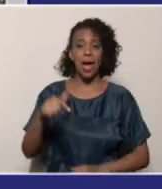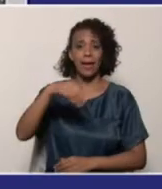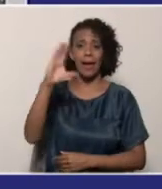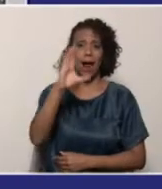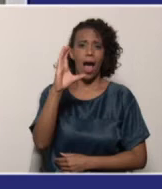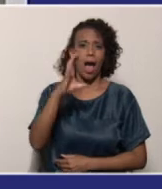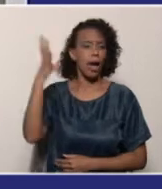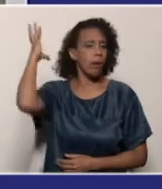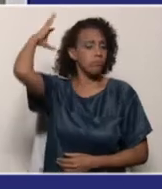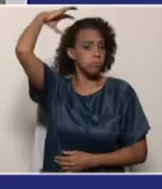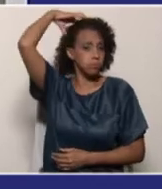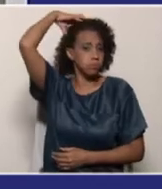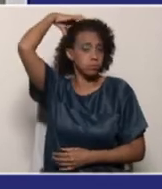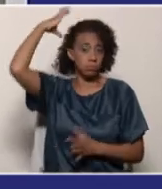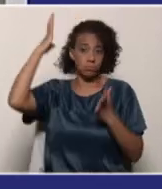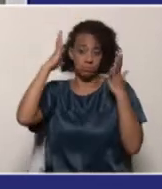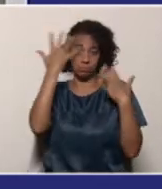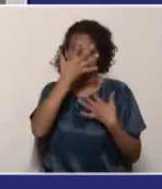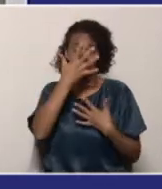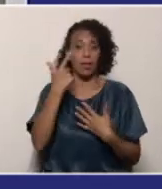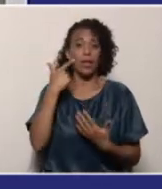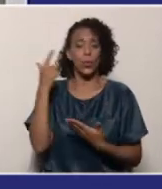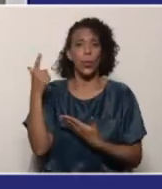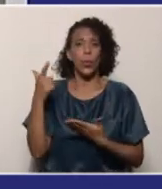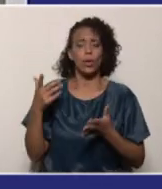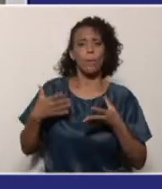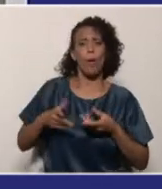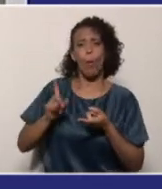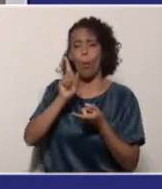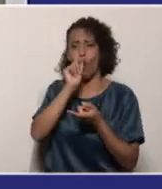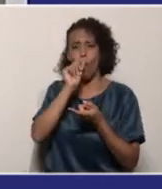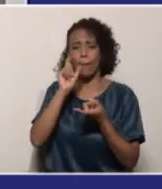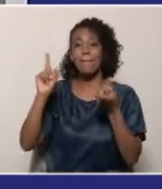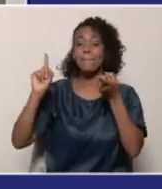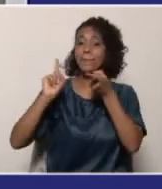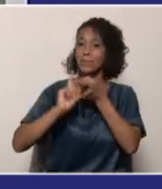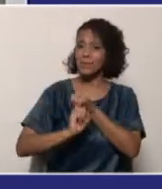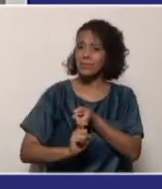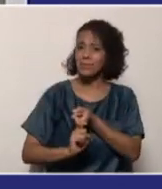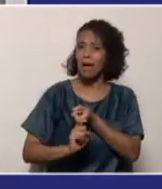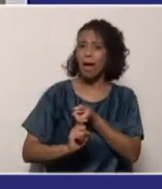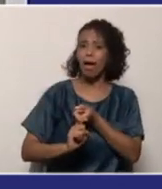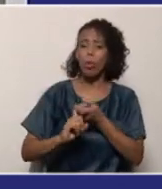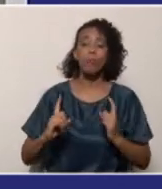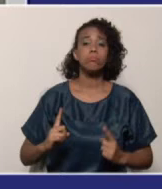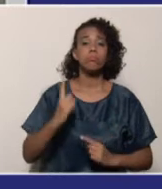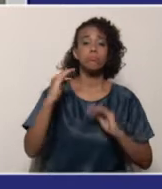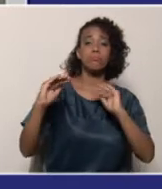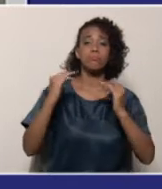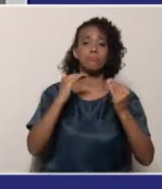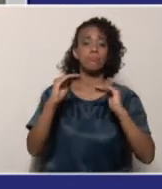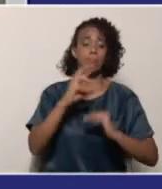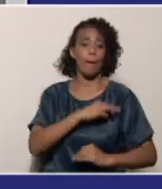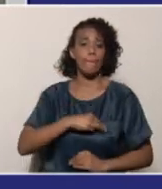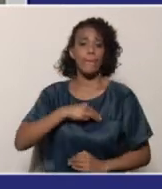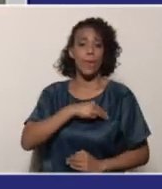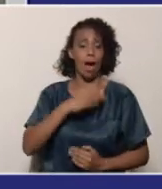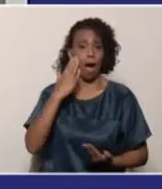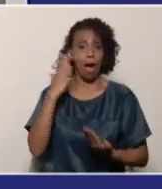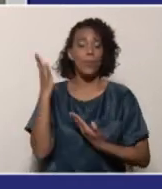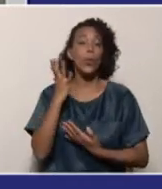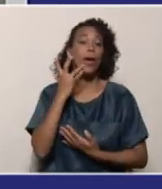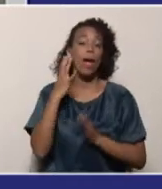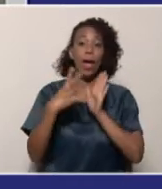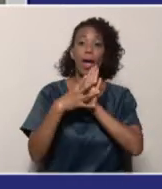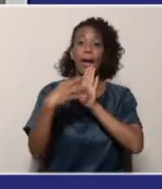Arizmendi esposa del prócer Juan Bautista Arizmendi recordada por su valentía, sus principios éticos y morales un